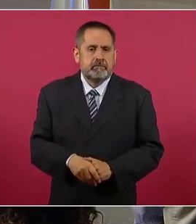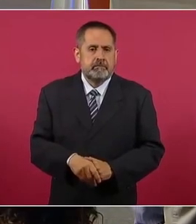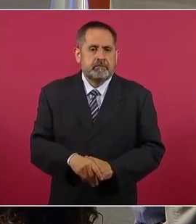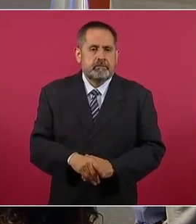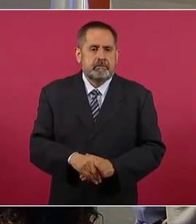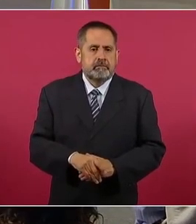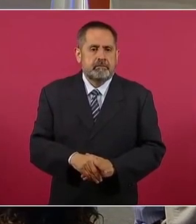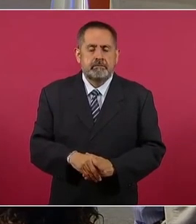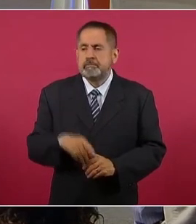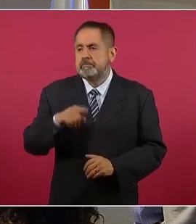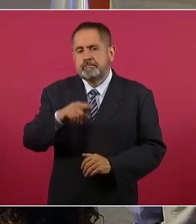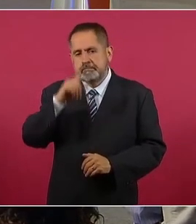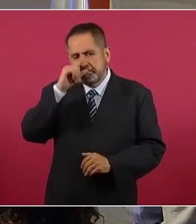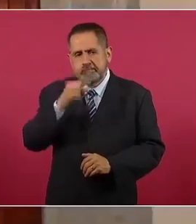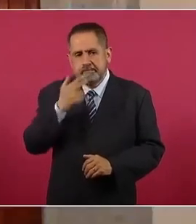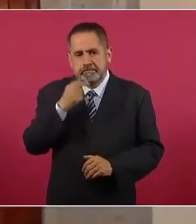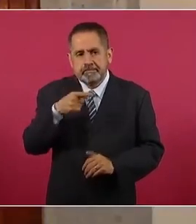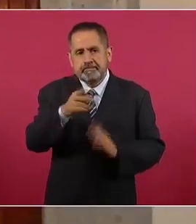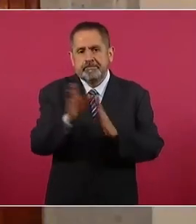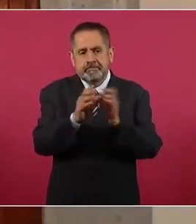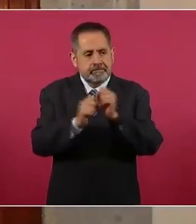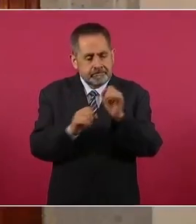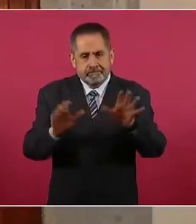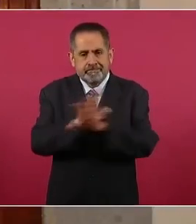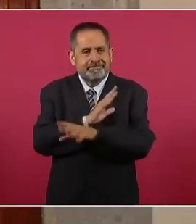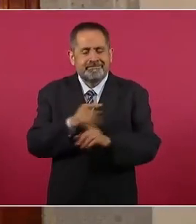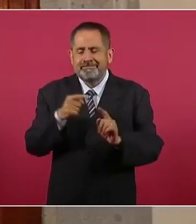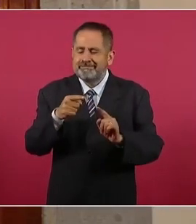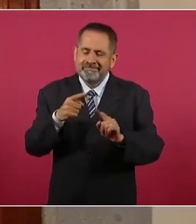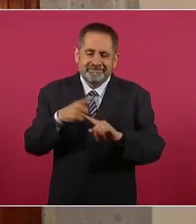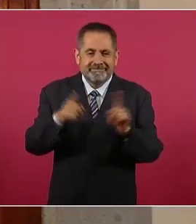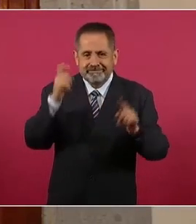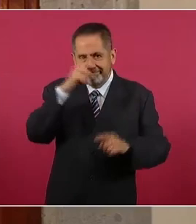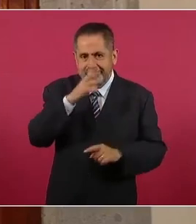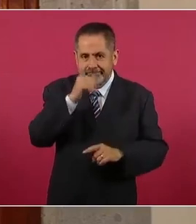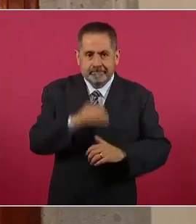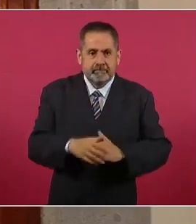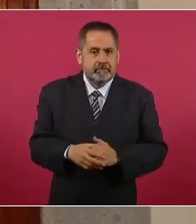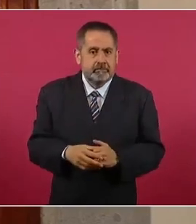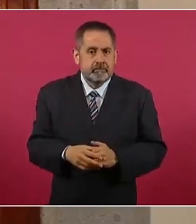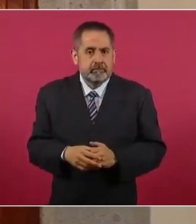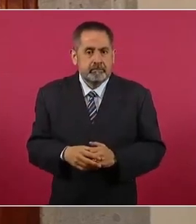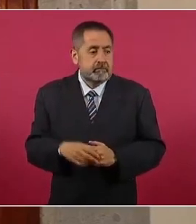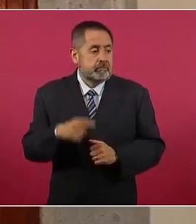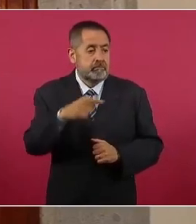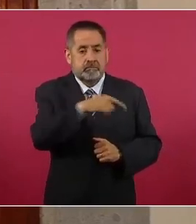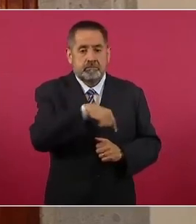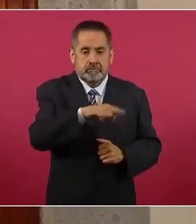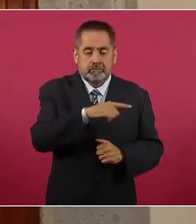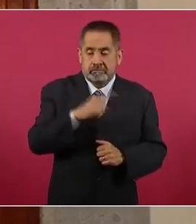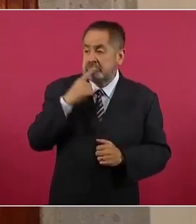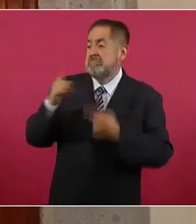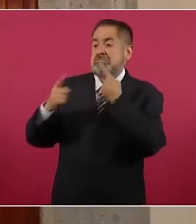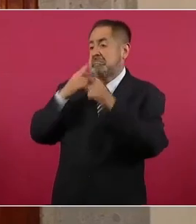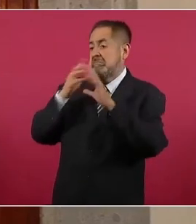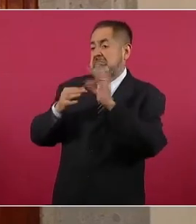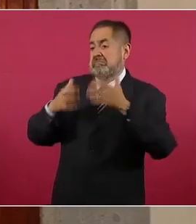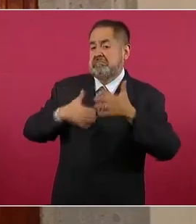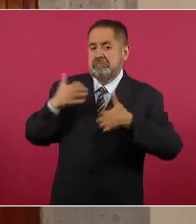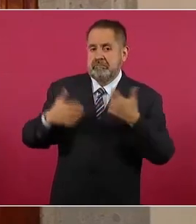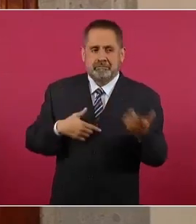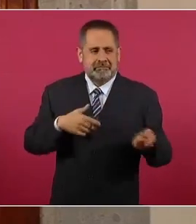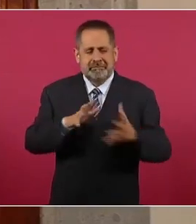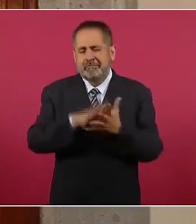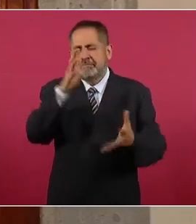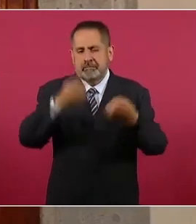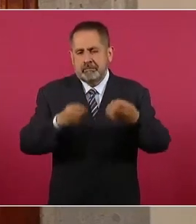No funciona, es que es reforma constitucional. Y van inmediatamente, pues ahí tienen la mayoría de los